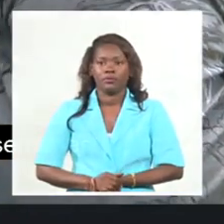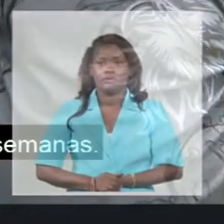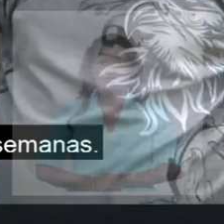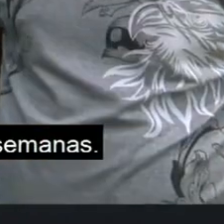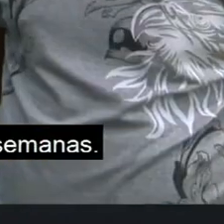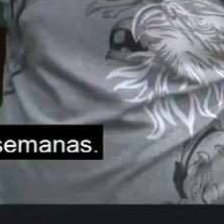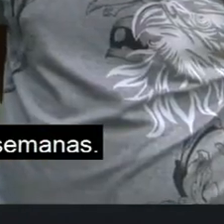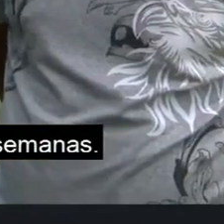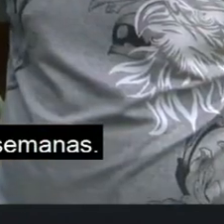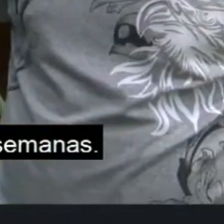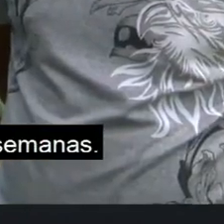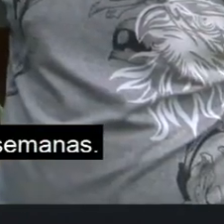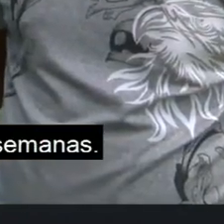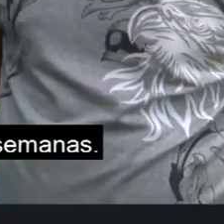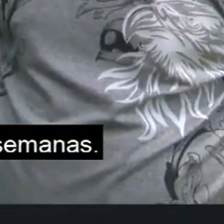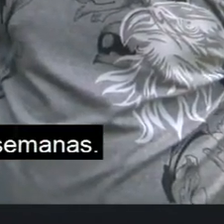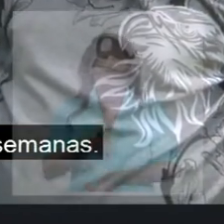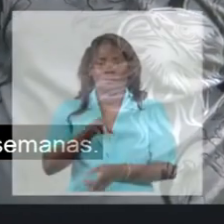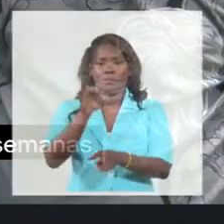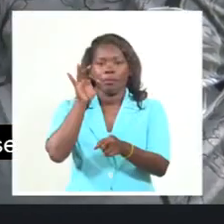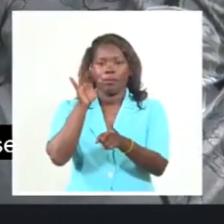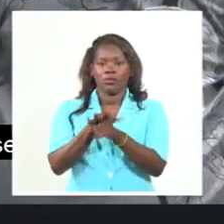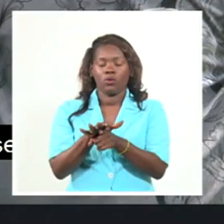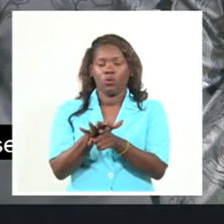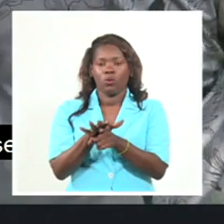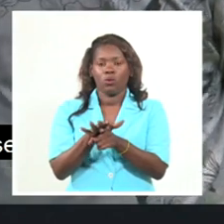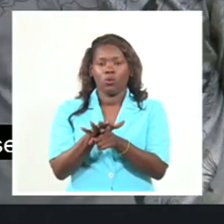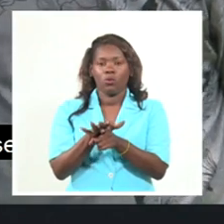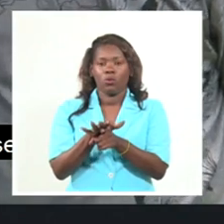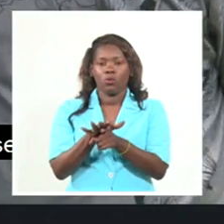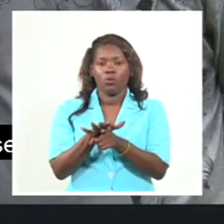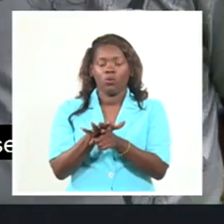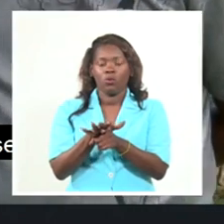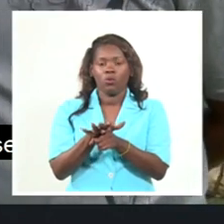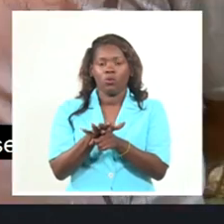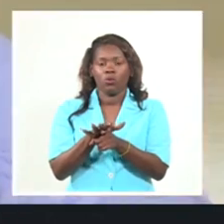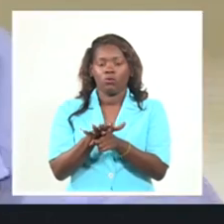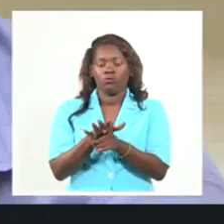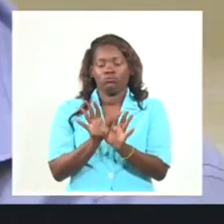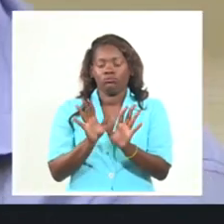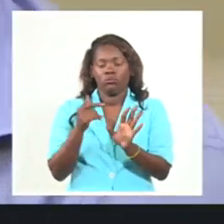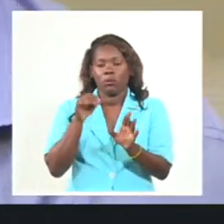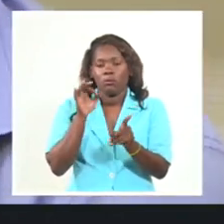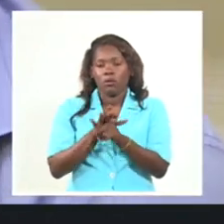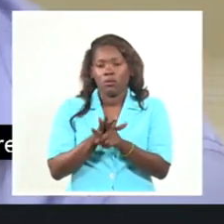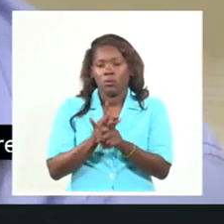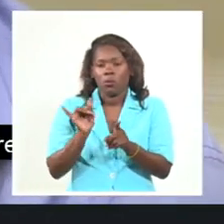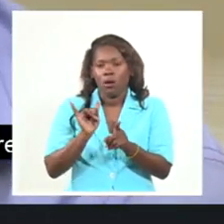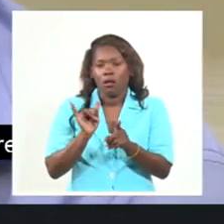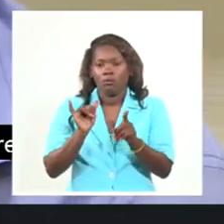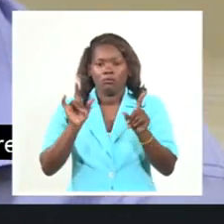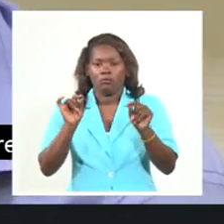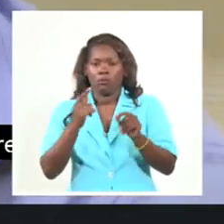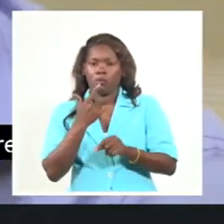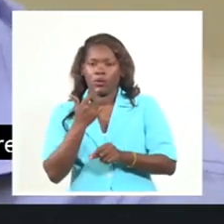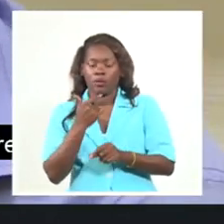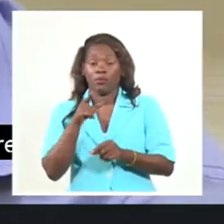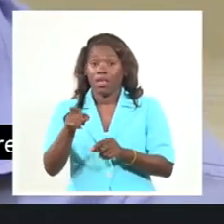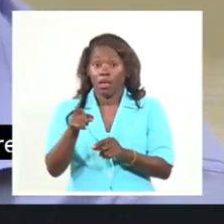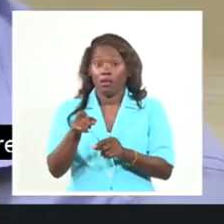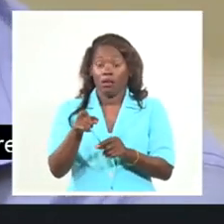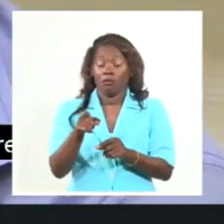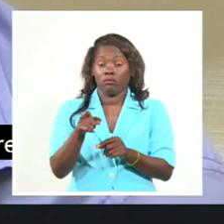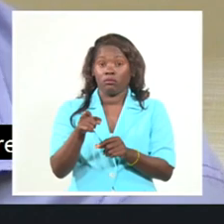Todo esto que hoy lo empezó, esto era toda la semana. Ella mandó un promedio